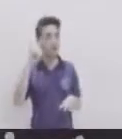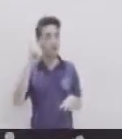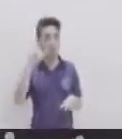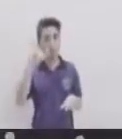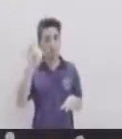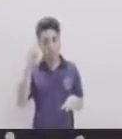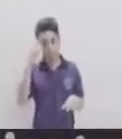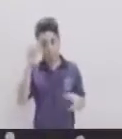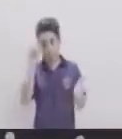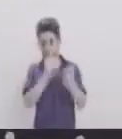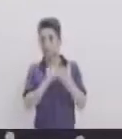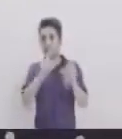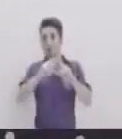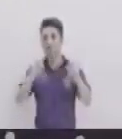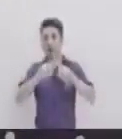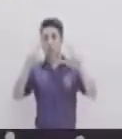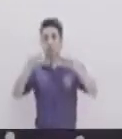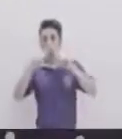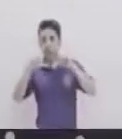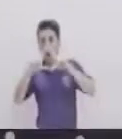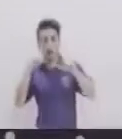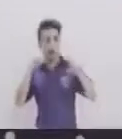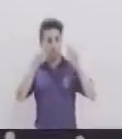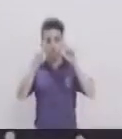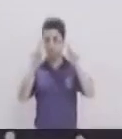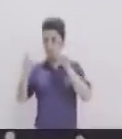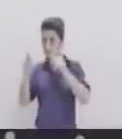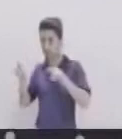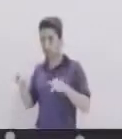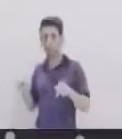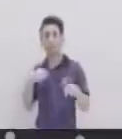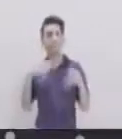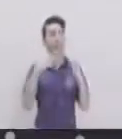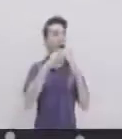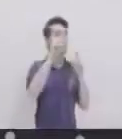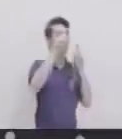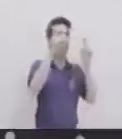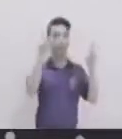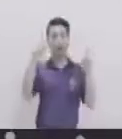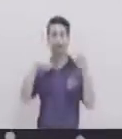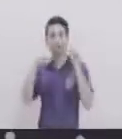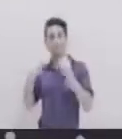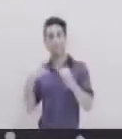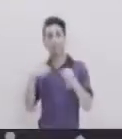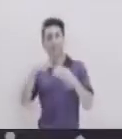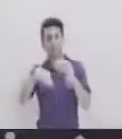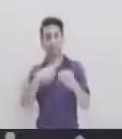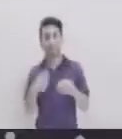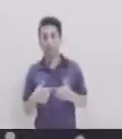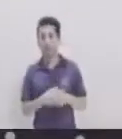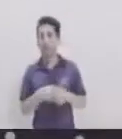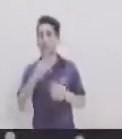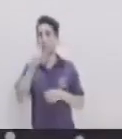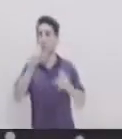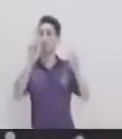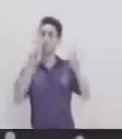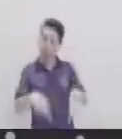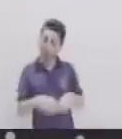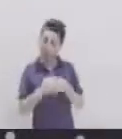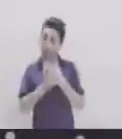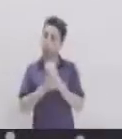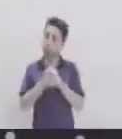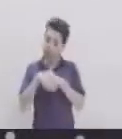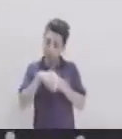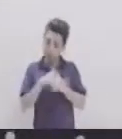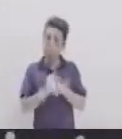podemos aplicar Porque hay diferentes triángulos Que podemos ver En nuestra casa Y es una actividad Que podemos hacer Con nuestra familia Recuerden Lavarse